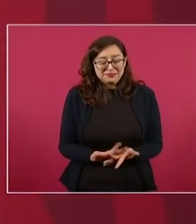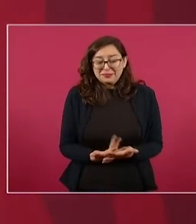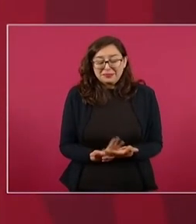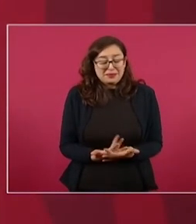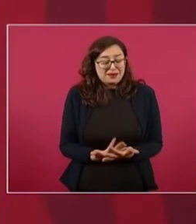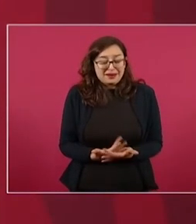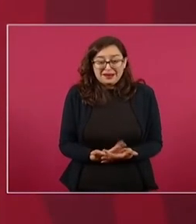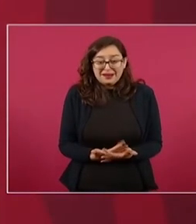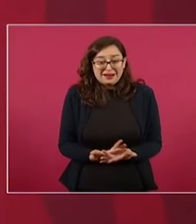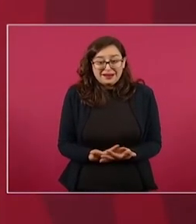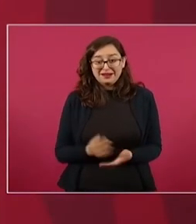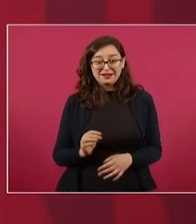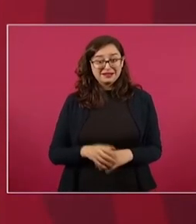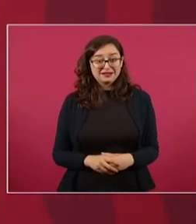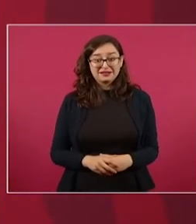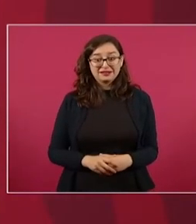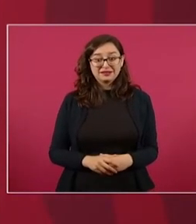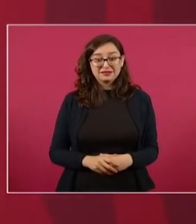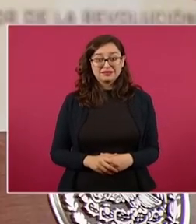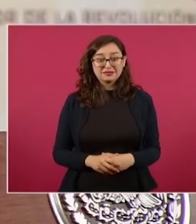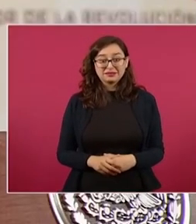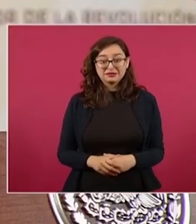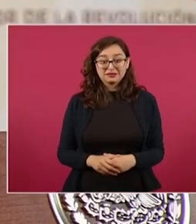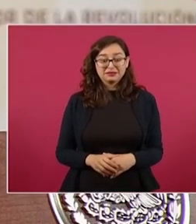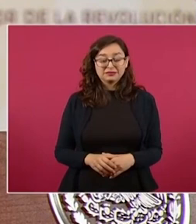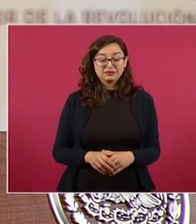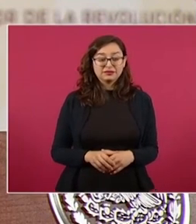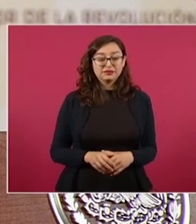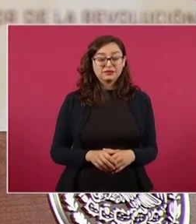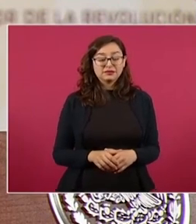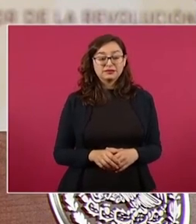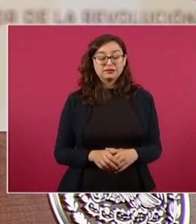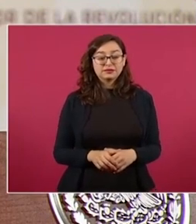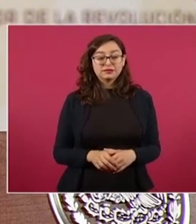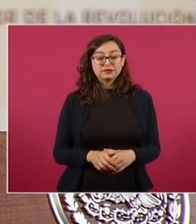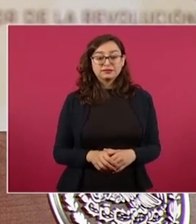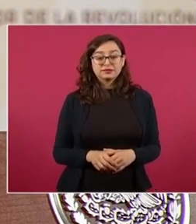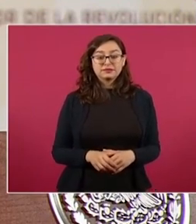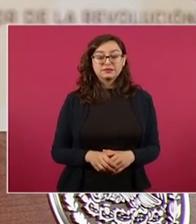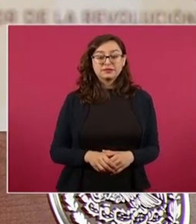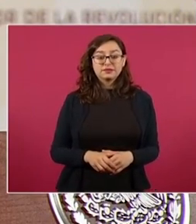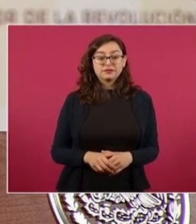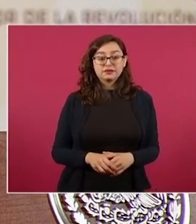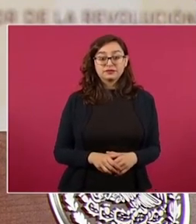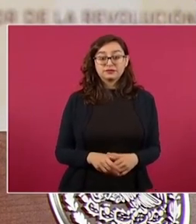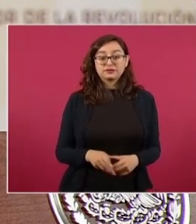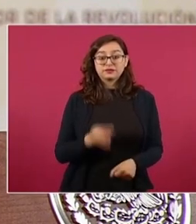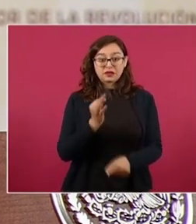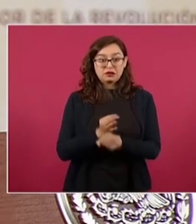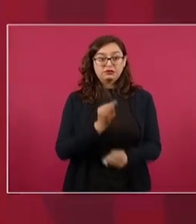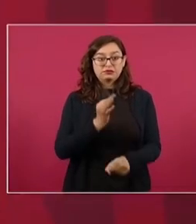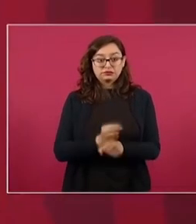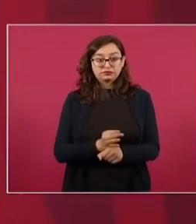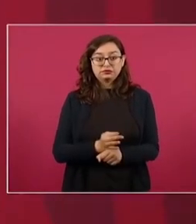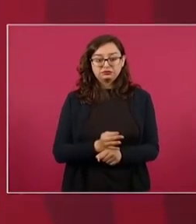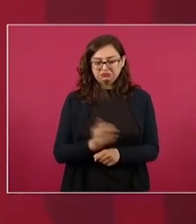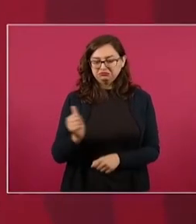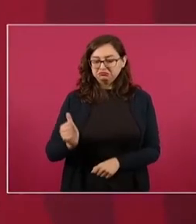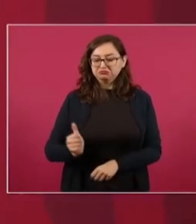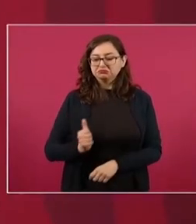aprovecho para transmitir mi solidaridad